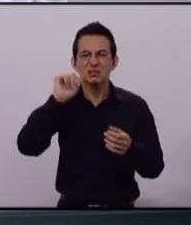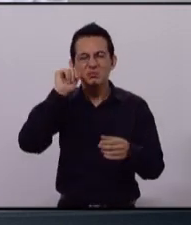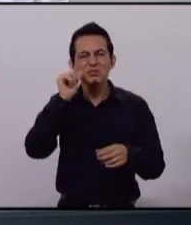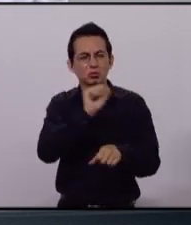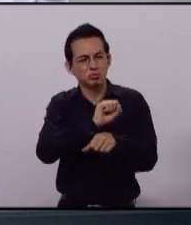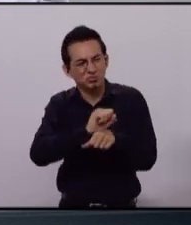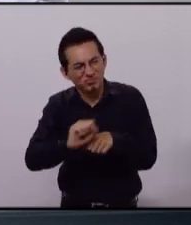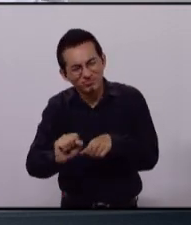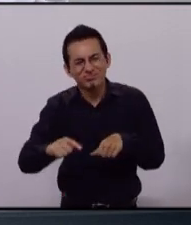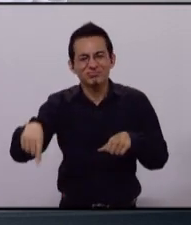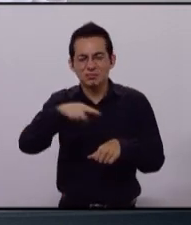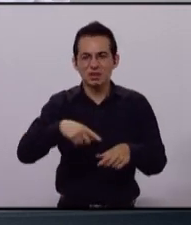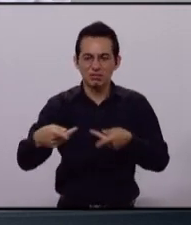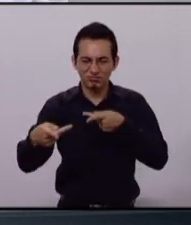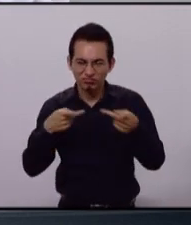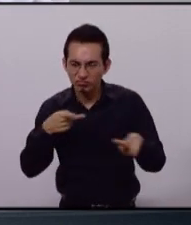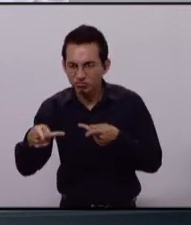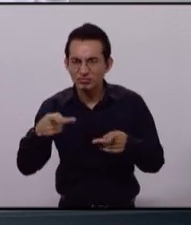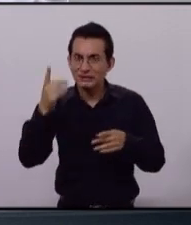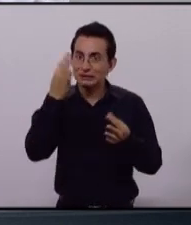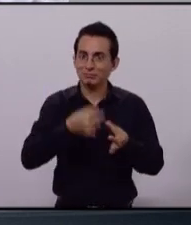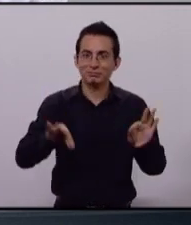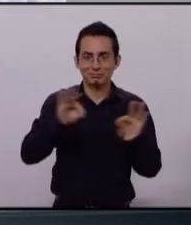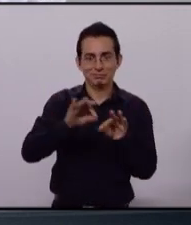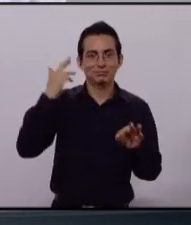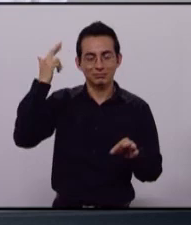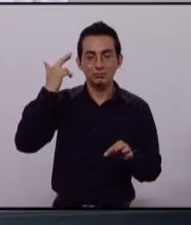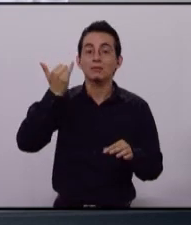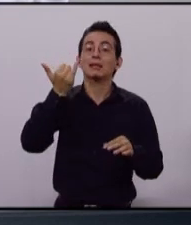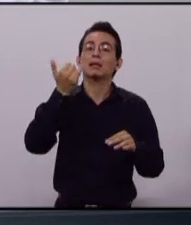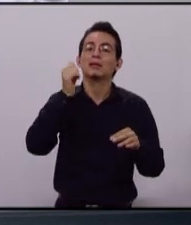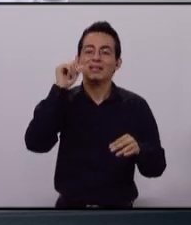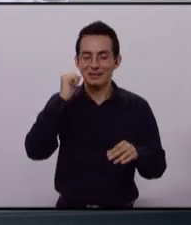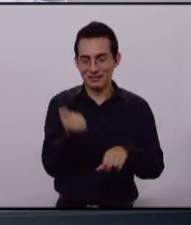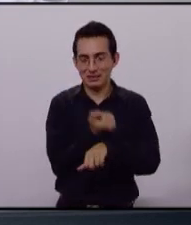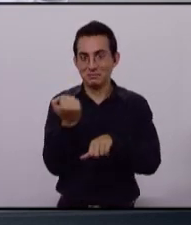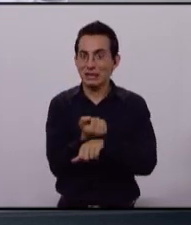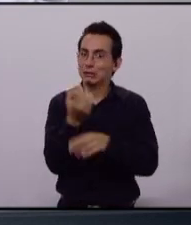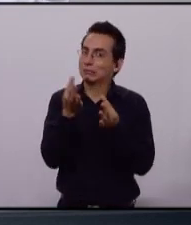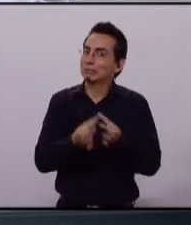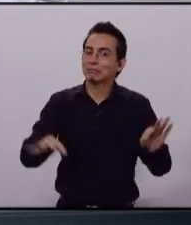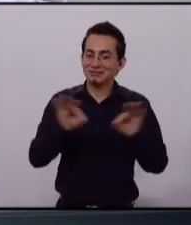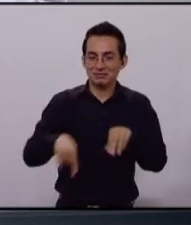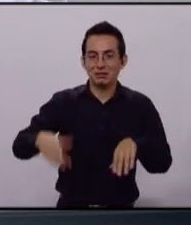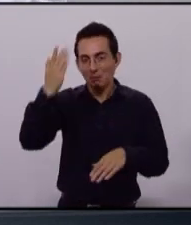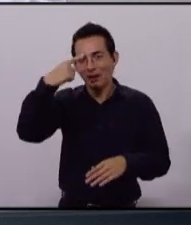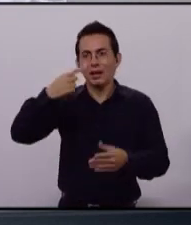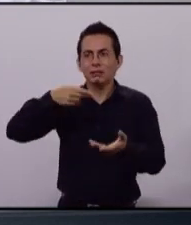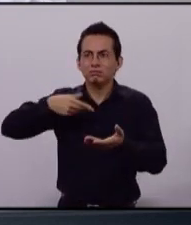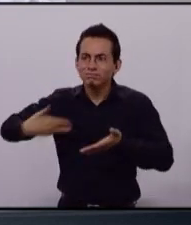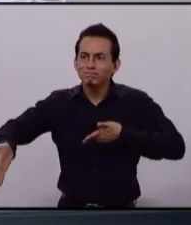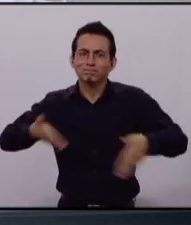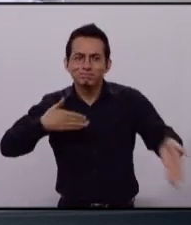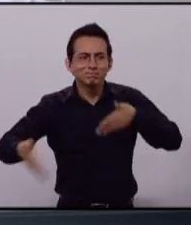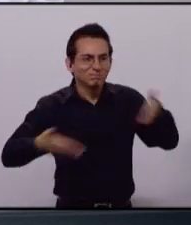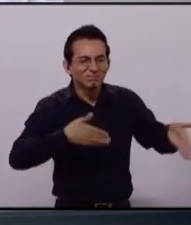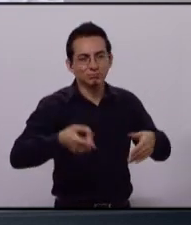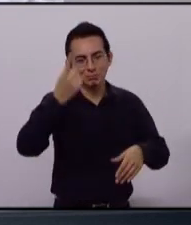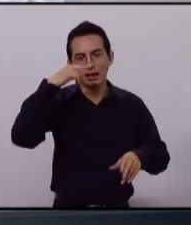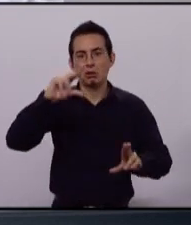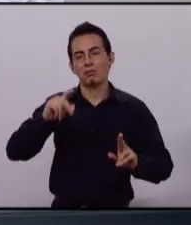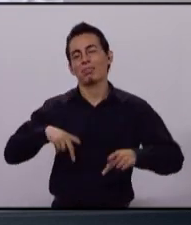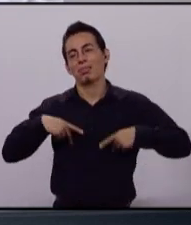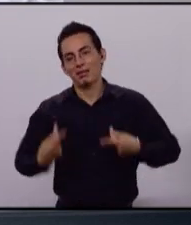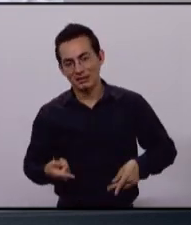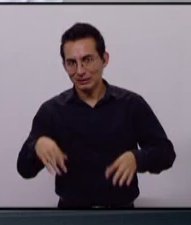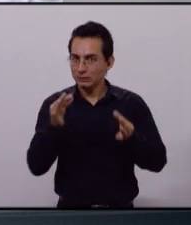voluntad y preparación. Ah, y por cierto, una buena suela de zapatos para andar en la calle junto con ustedes, dándole solución